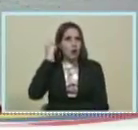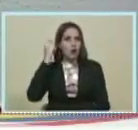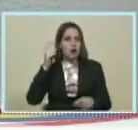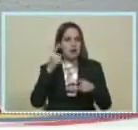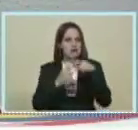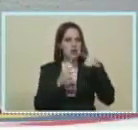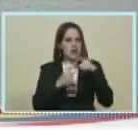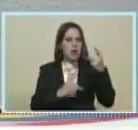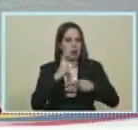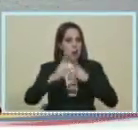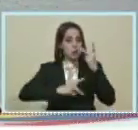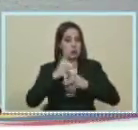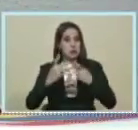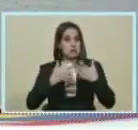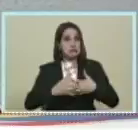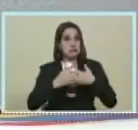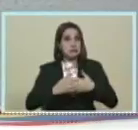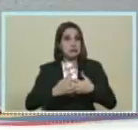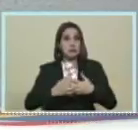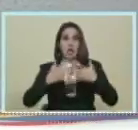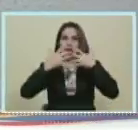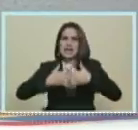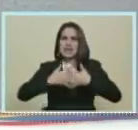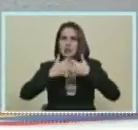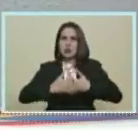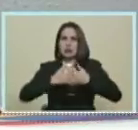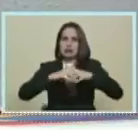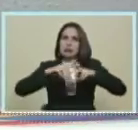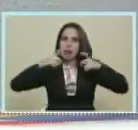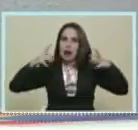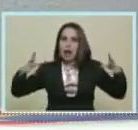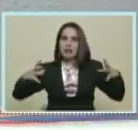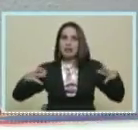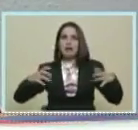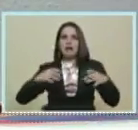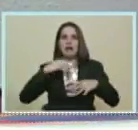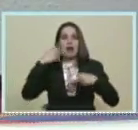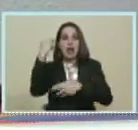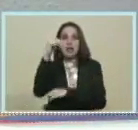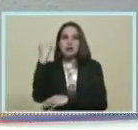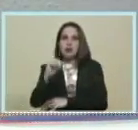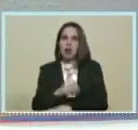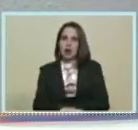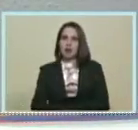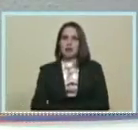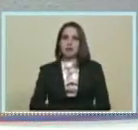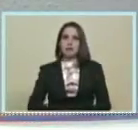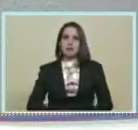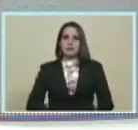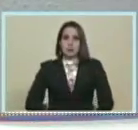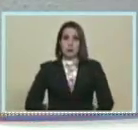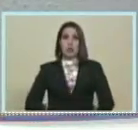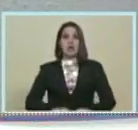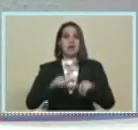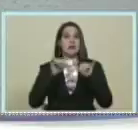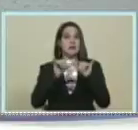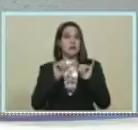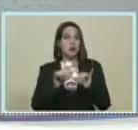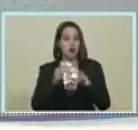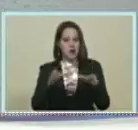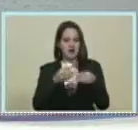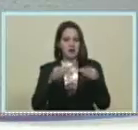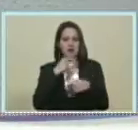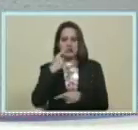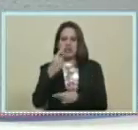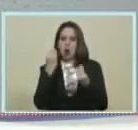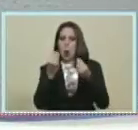productores Inclusive Grandes industrias Nacionales En esa reunión Se fijaron Los criterios De